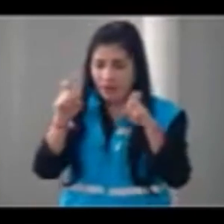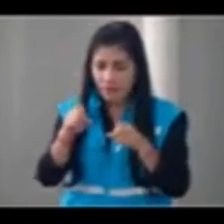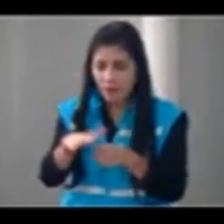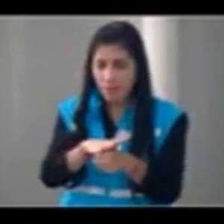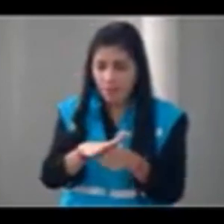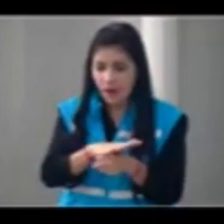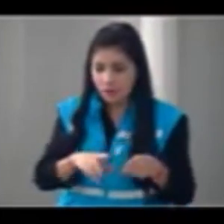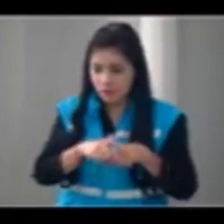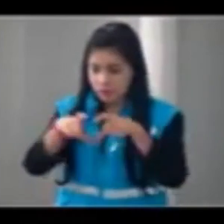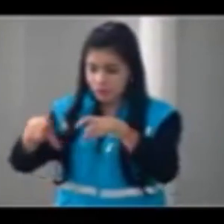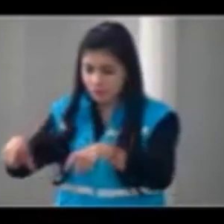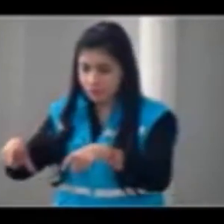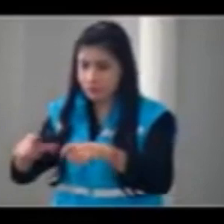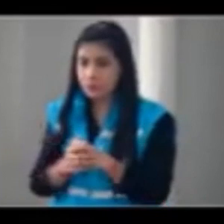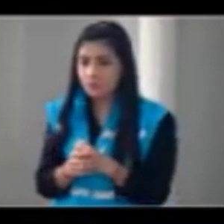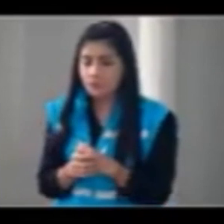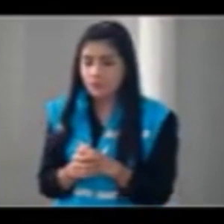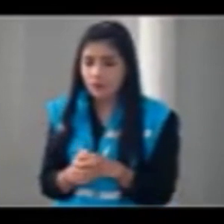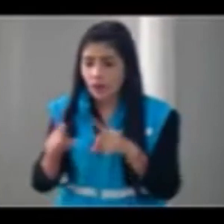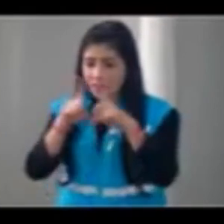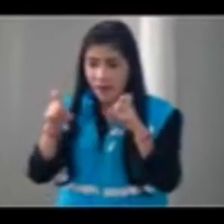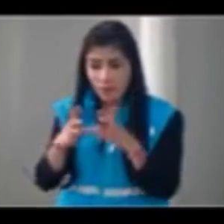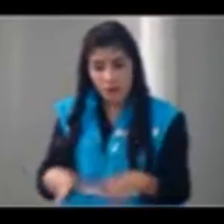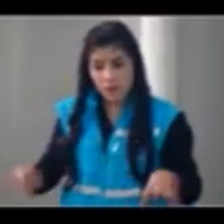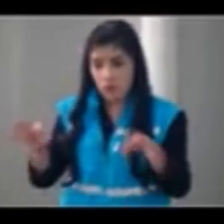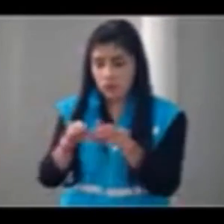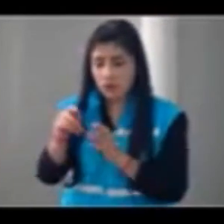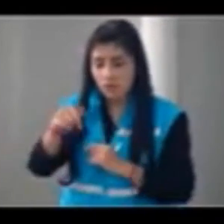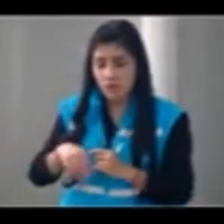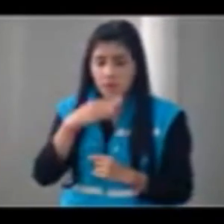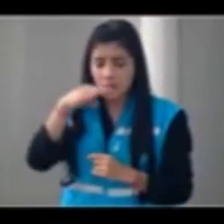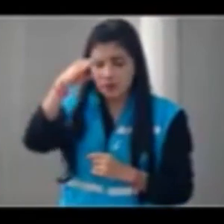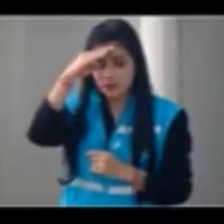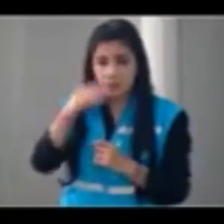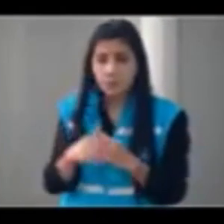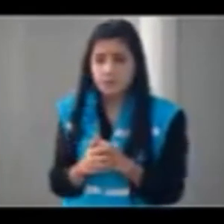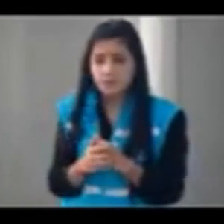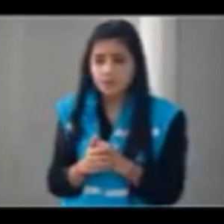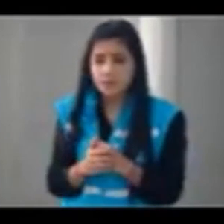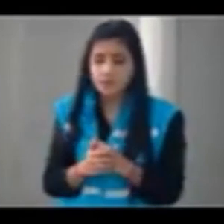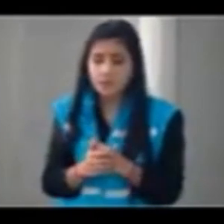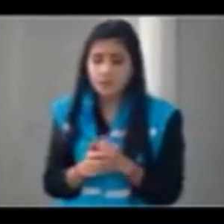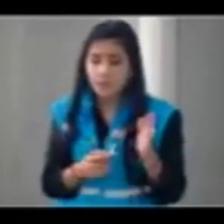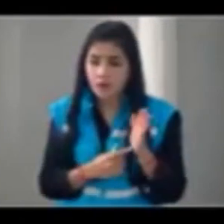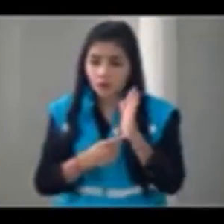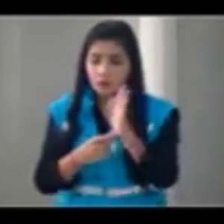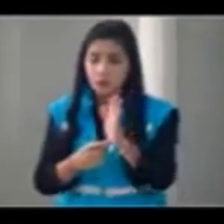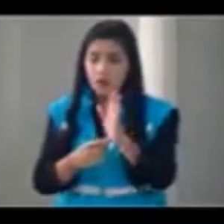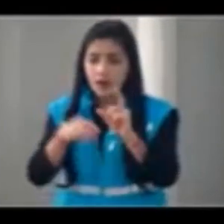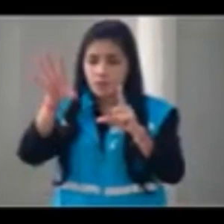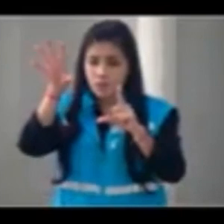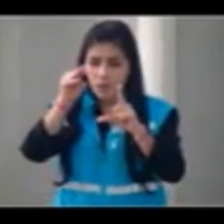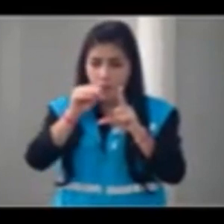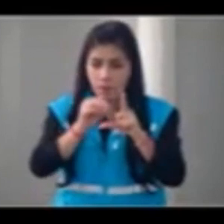para esta ciudad. Entonces, comienzo aquí a compartir mi pantalla. Yo quiero hoy